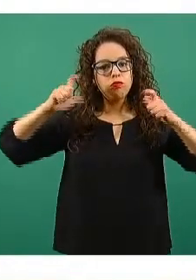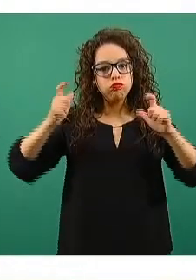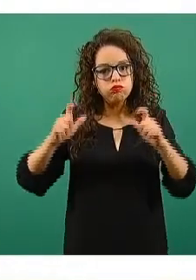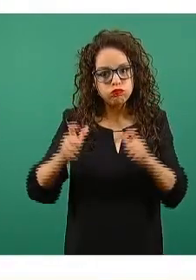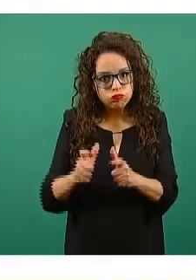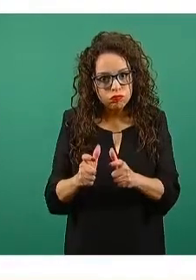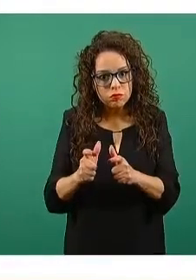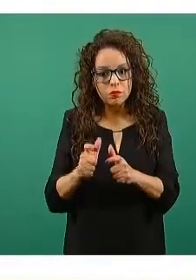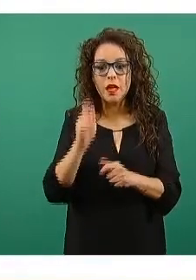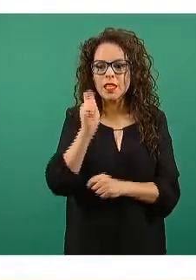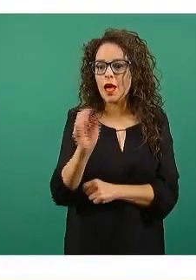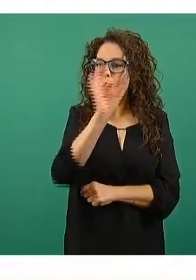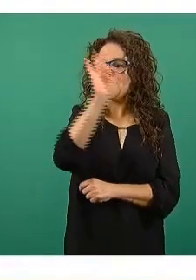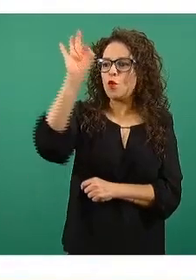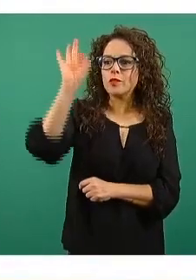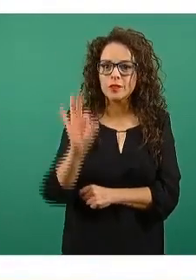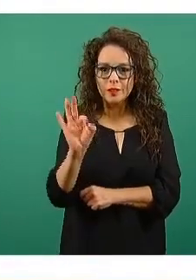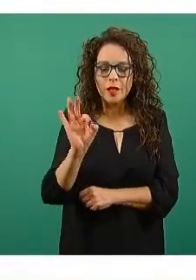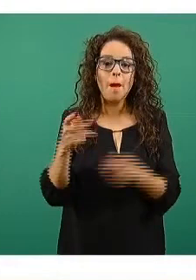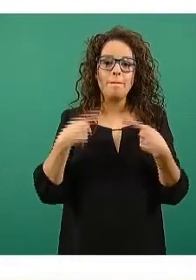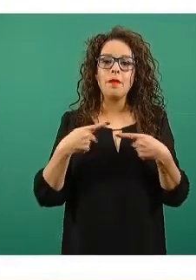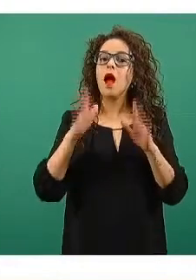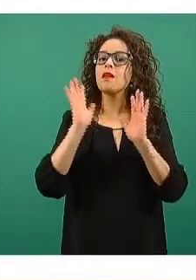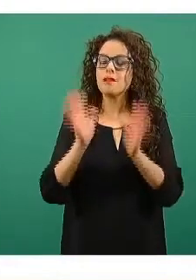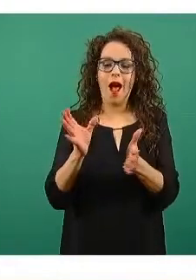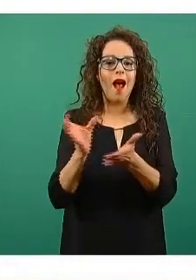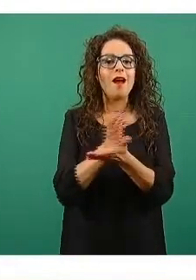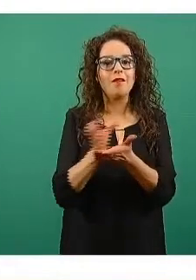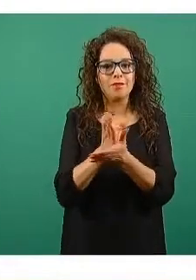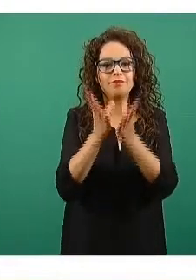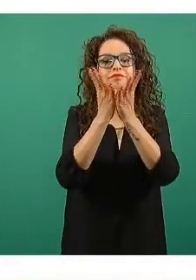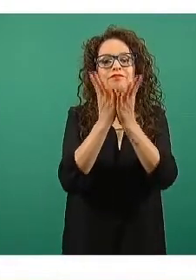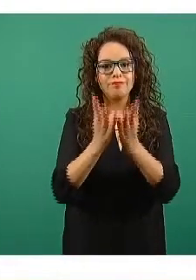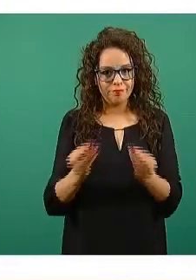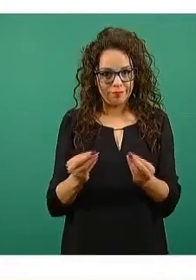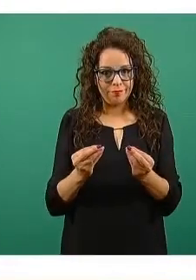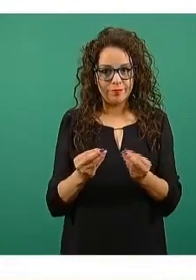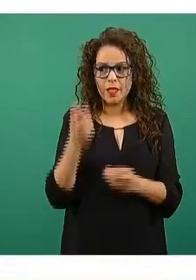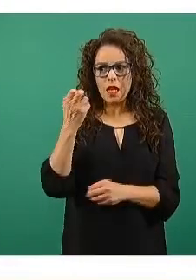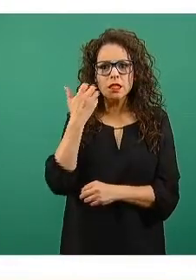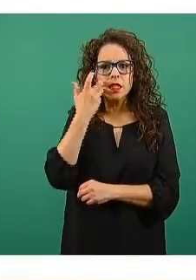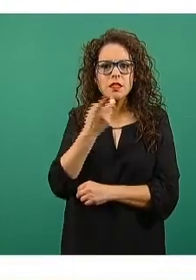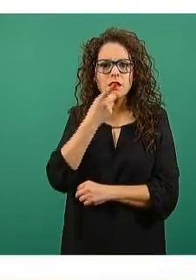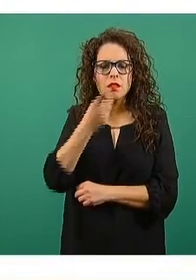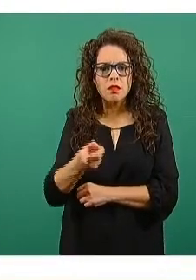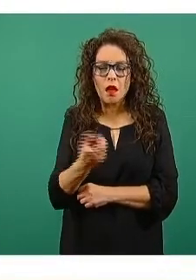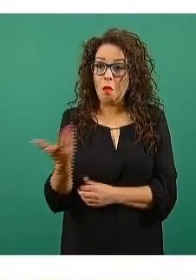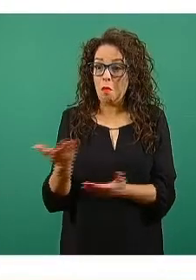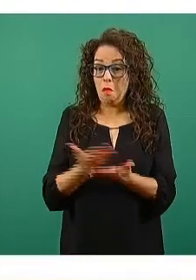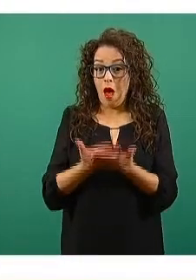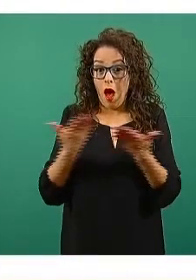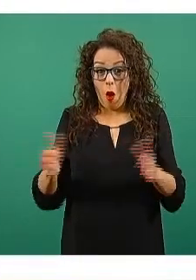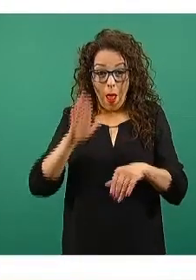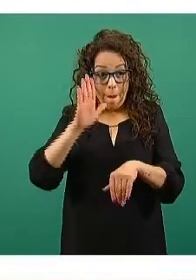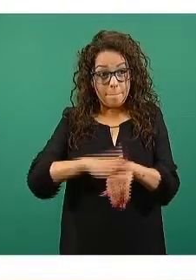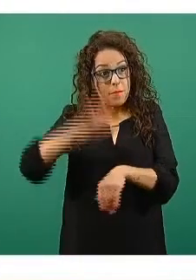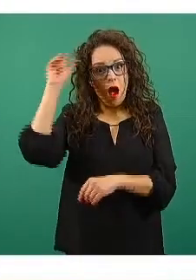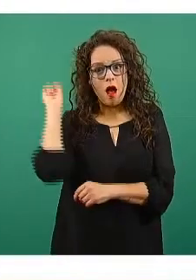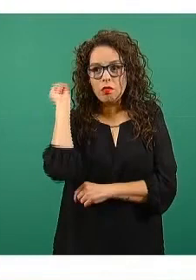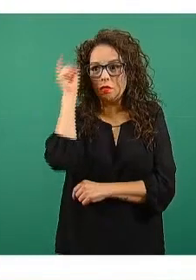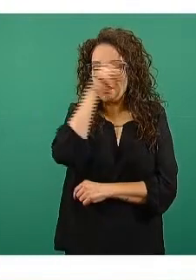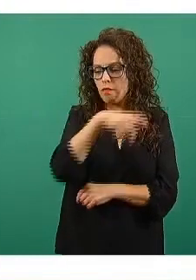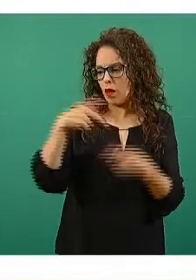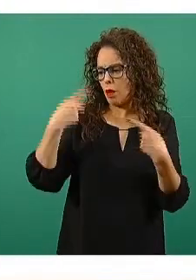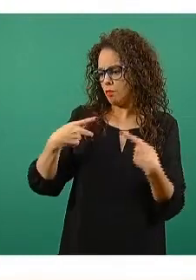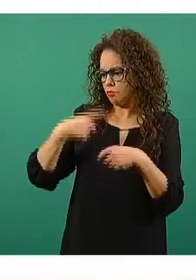porcentaje de personas recuperadas. Esto no quiere decir que ahora sea más difícil que una persona con